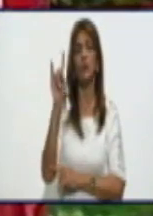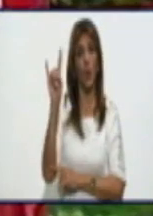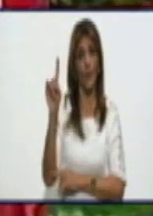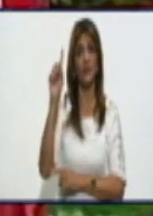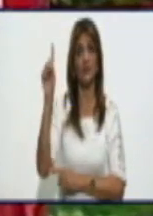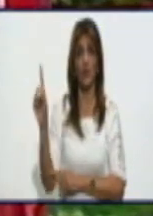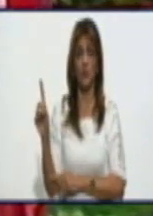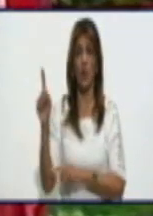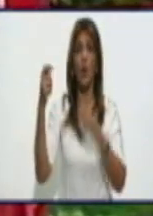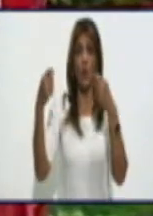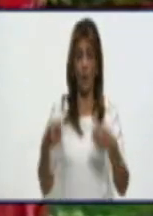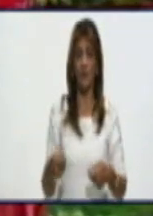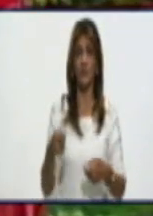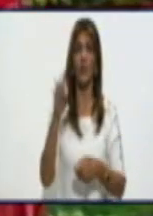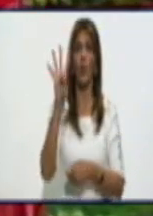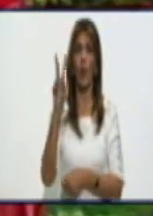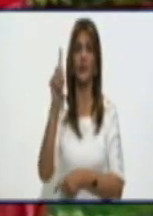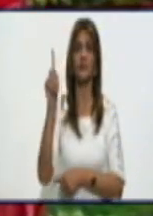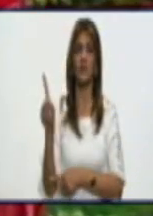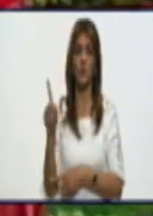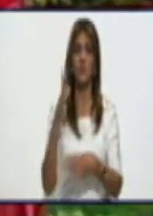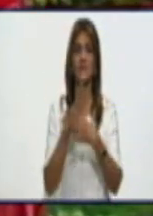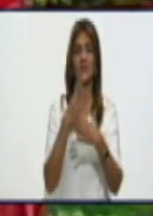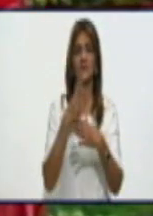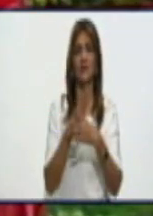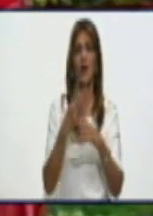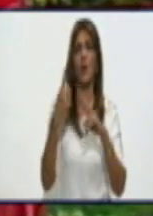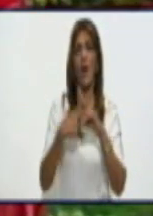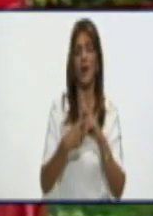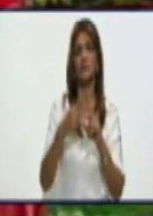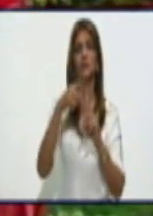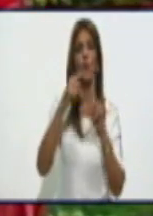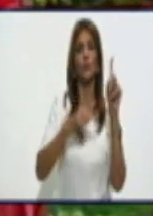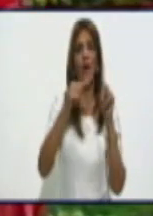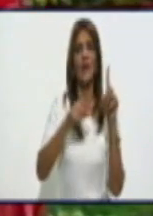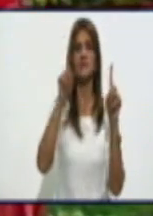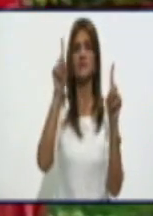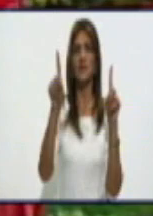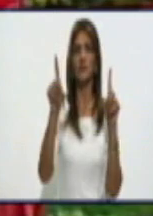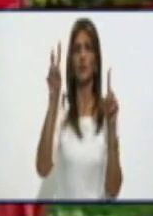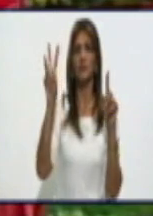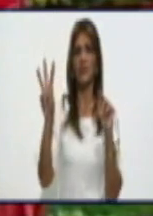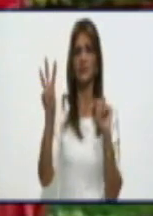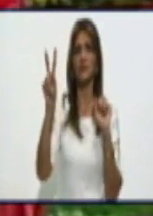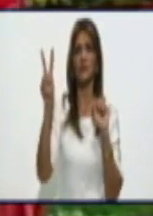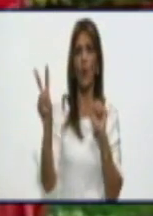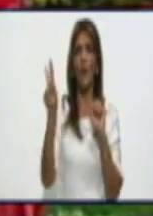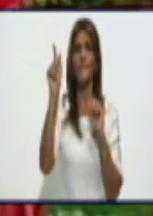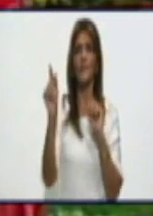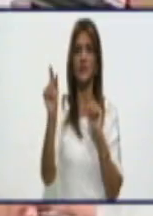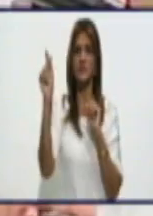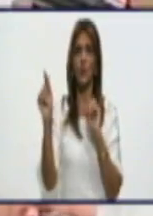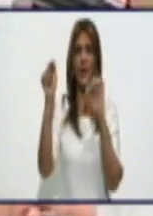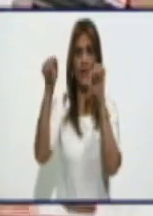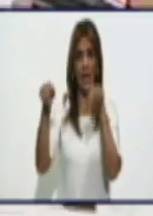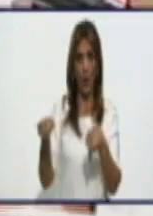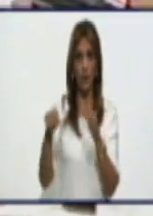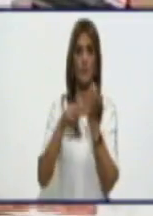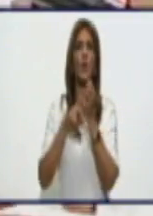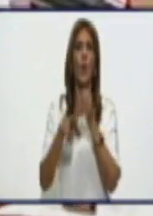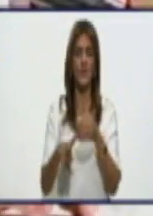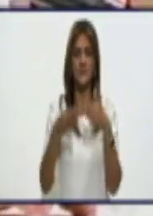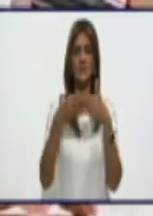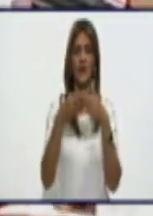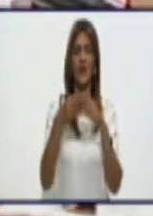y 41 en Santiago de Cuba. Eso da una cifra de 132 personas que hoy están padeciendo la enfermedad. Que hoy tienen, que están